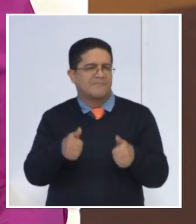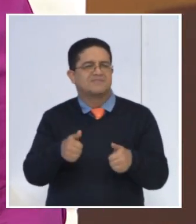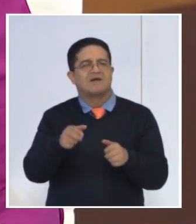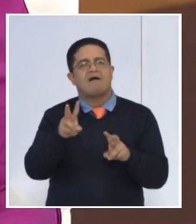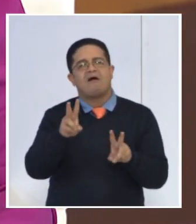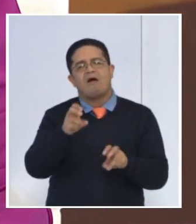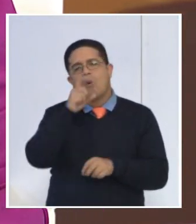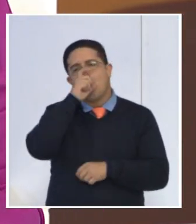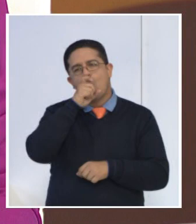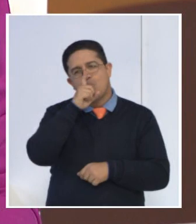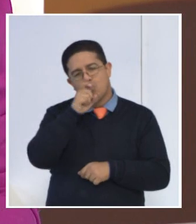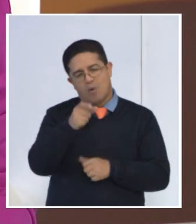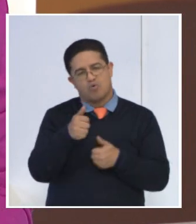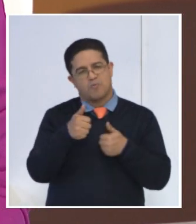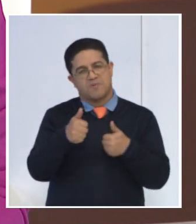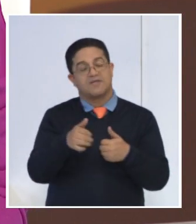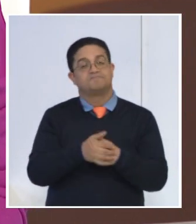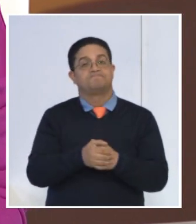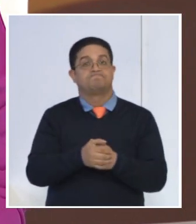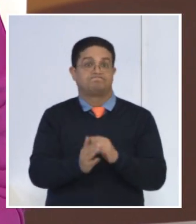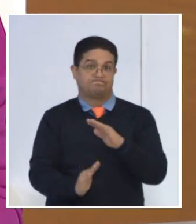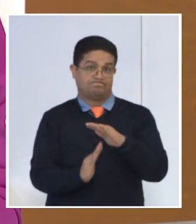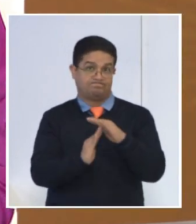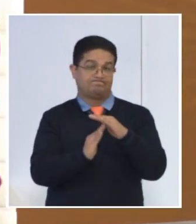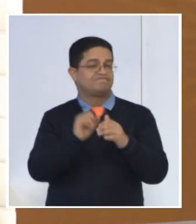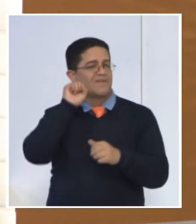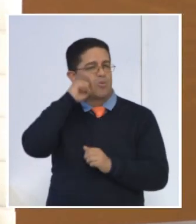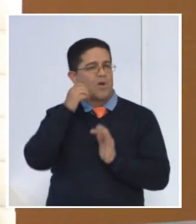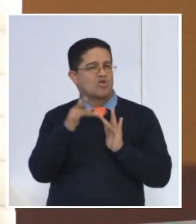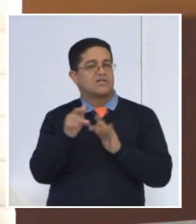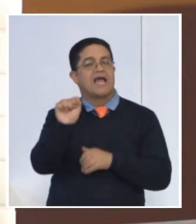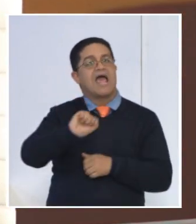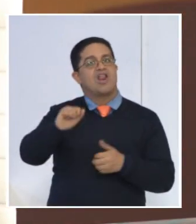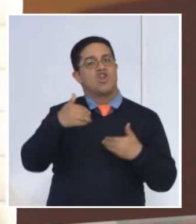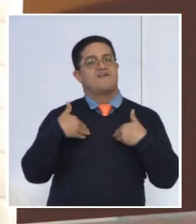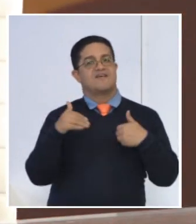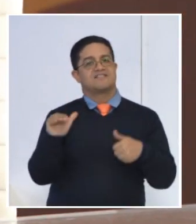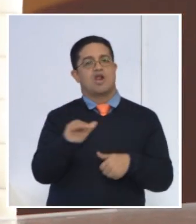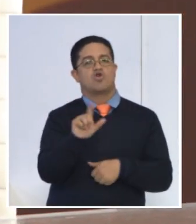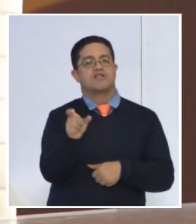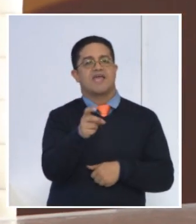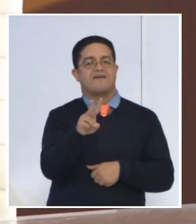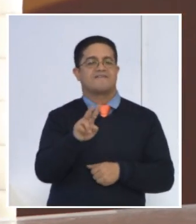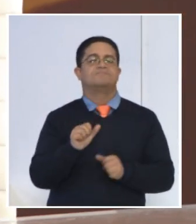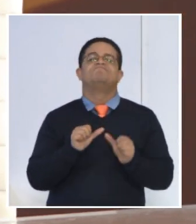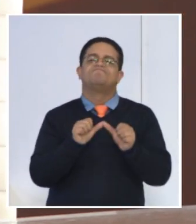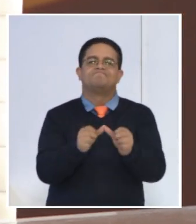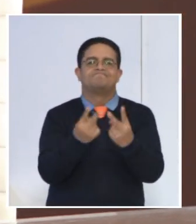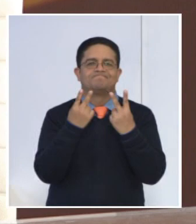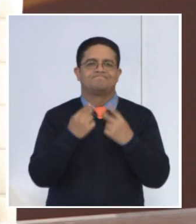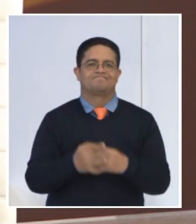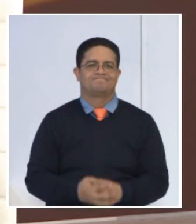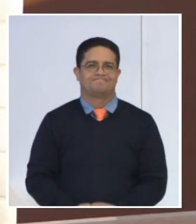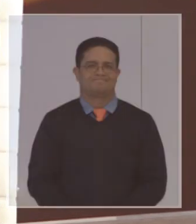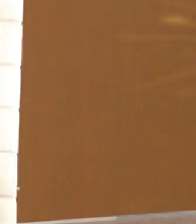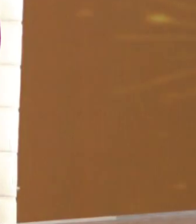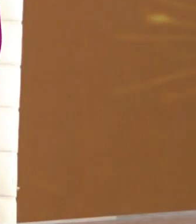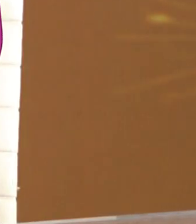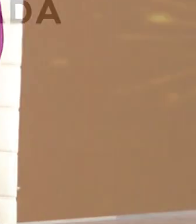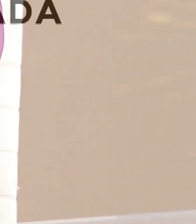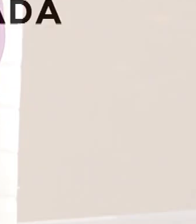una manera más saludable. Vamos a la pausa. Recuerda las redes. Arroba salud.quienbajo.gb y arroba Daniela J. Salas. Regresamos. Regresamos.